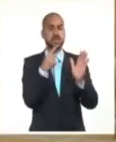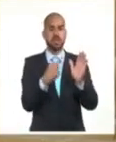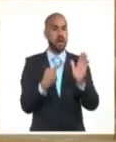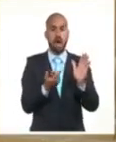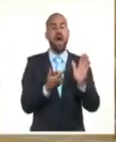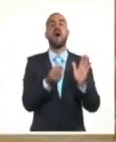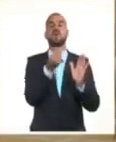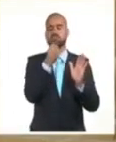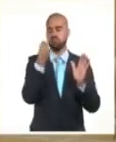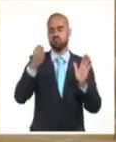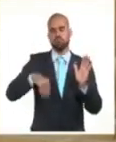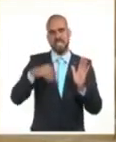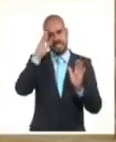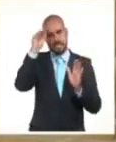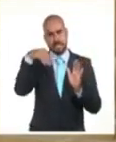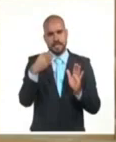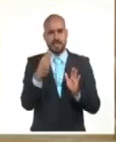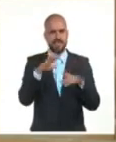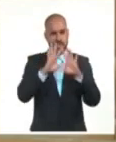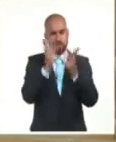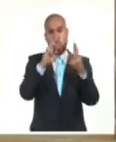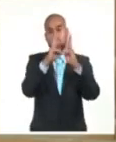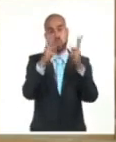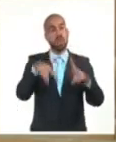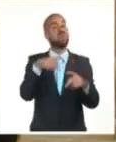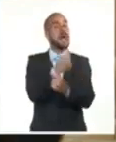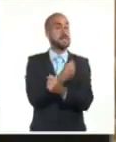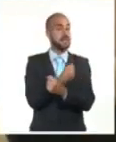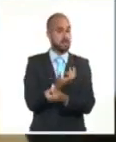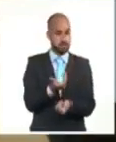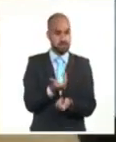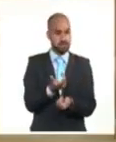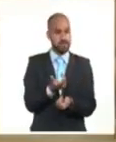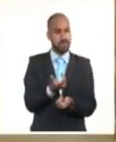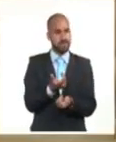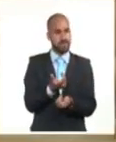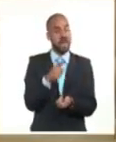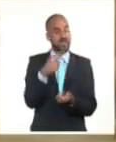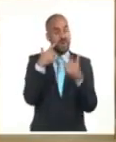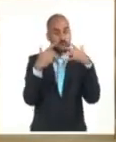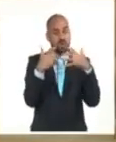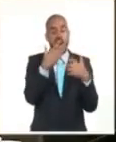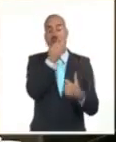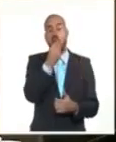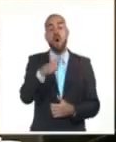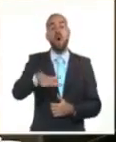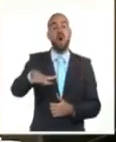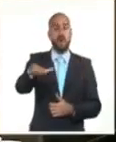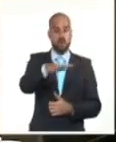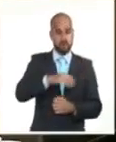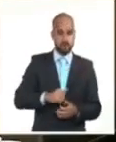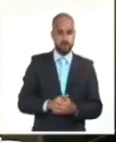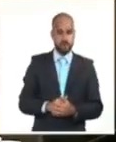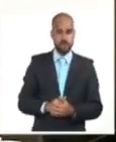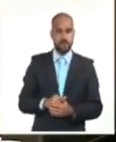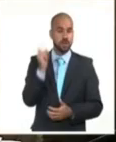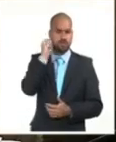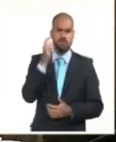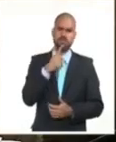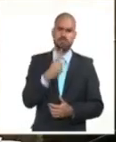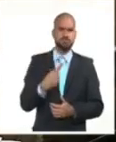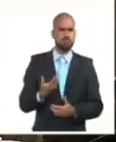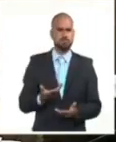ante la emergencia de los entornos digitales, lo que resulta particularmente valioso para los más jóvenes. Esta ley debe